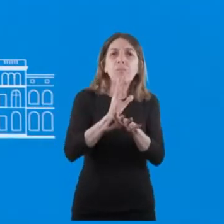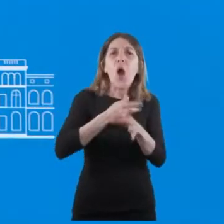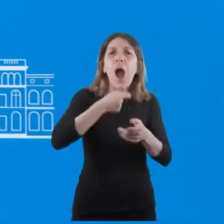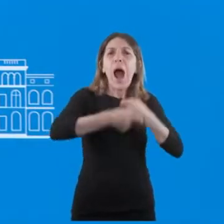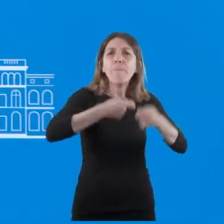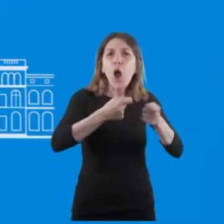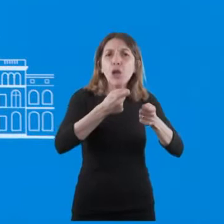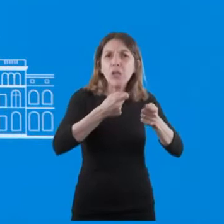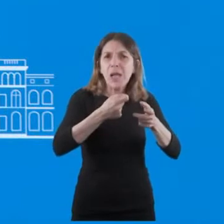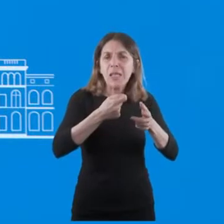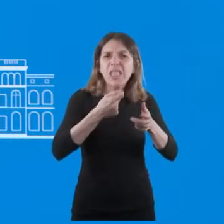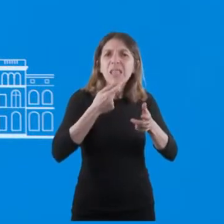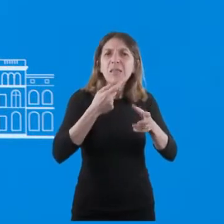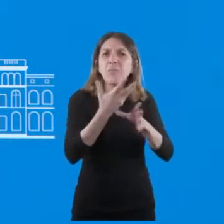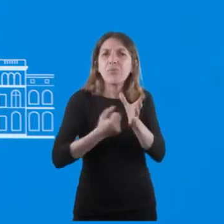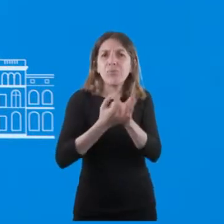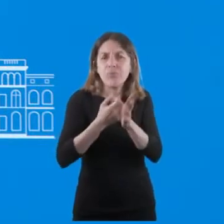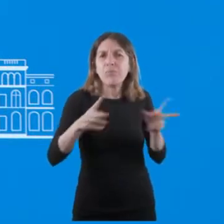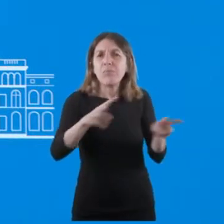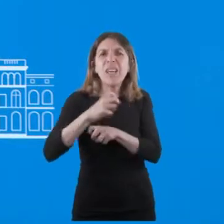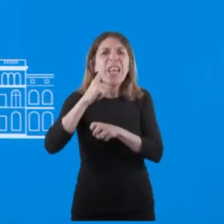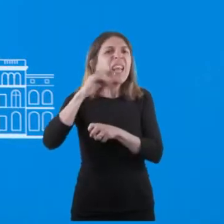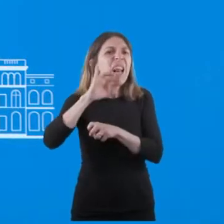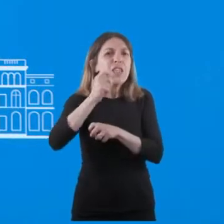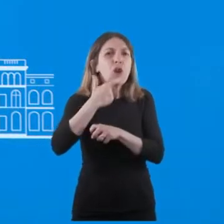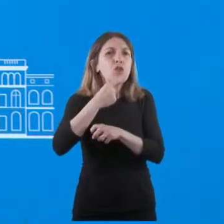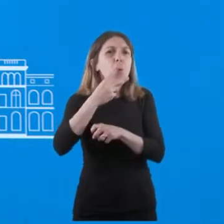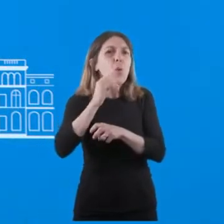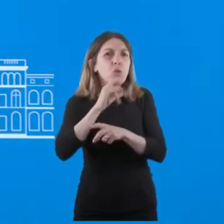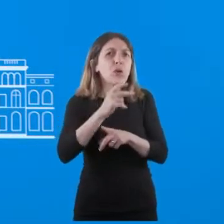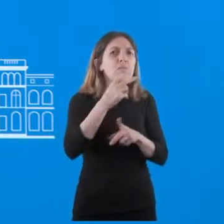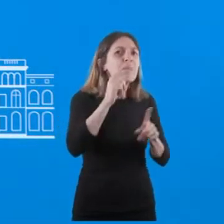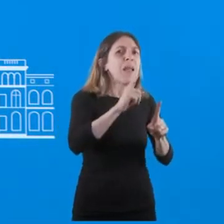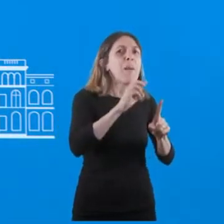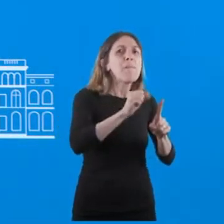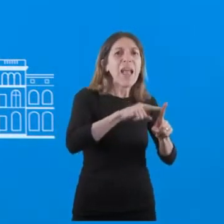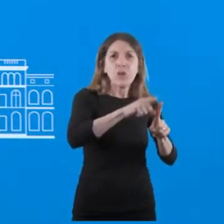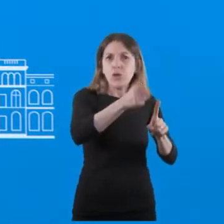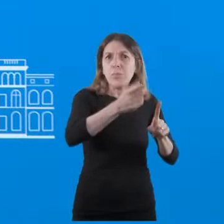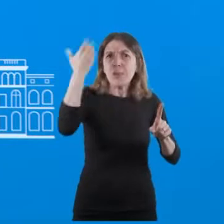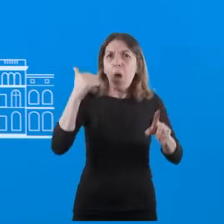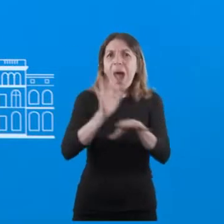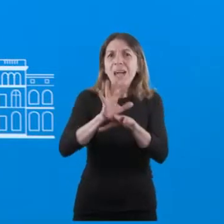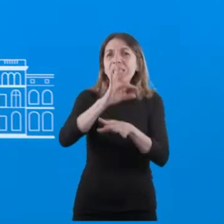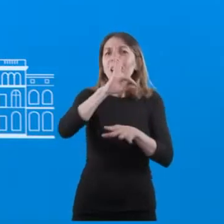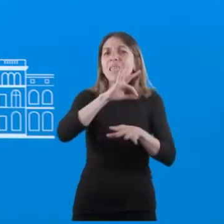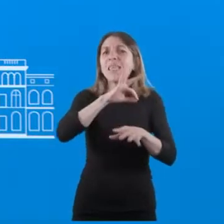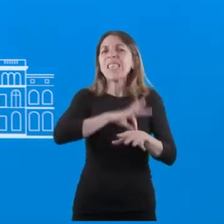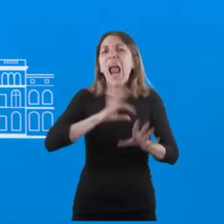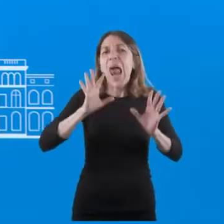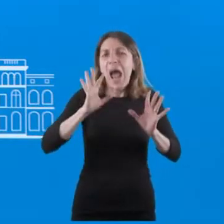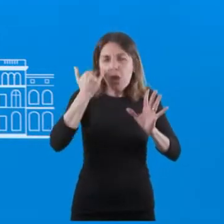121.000 pesos en los salarios, estamos hablando de salarios registrados y el promedio de las principales